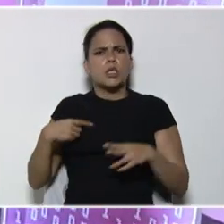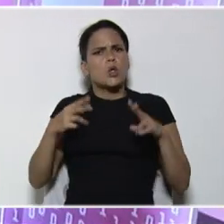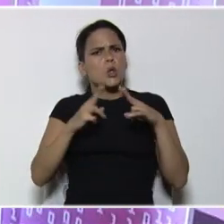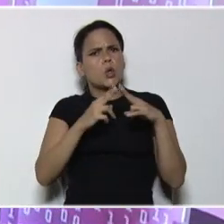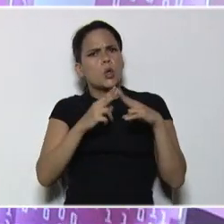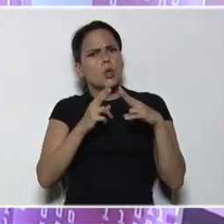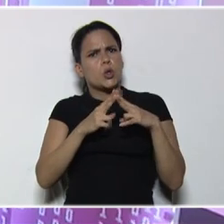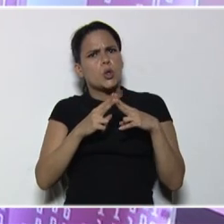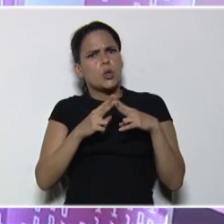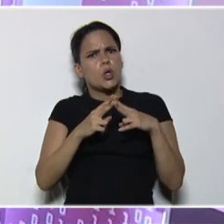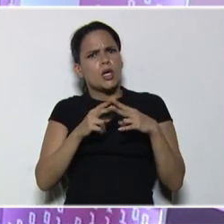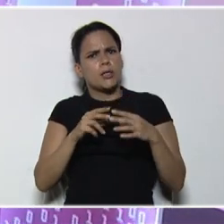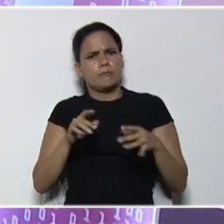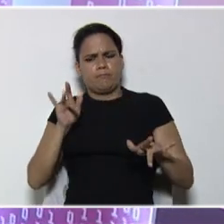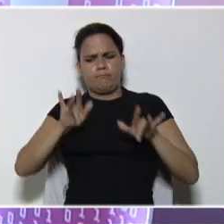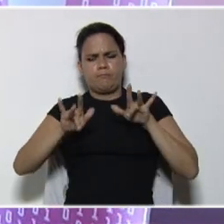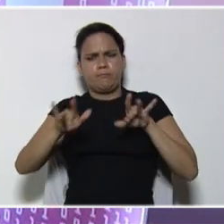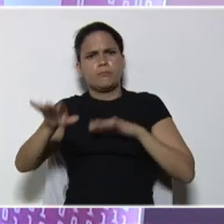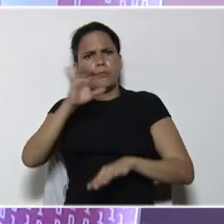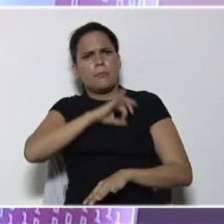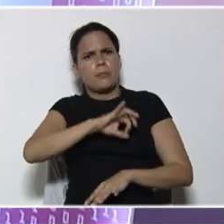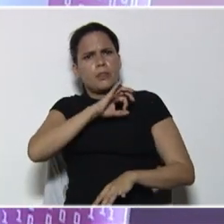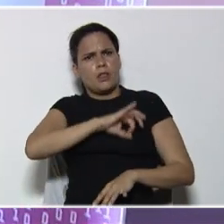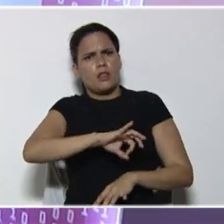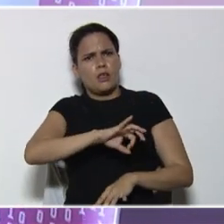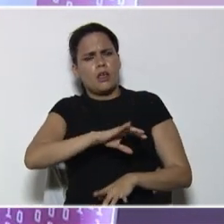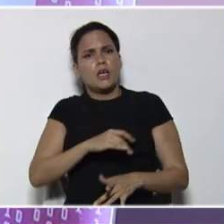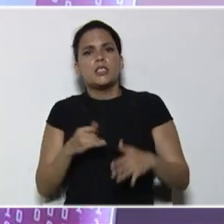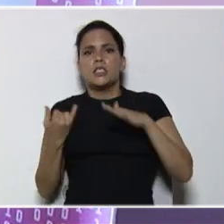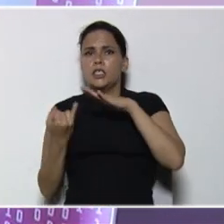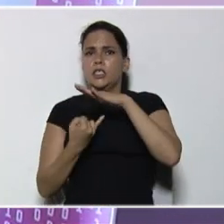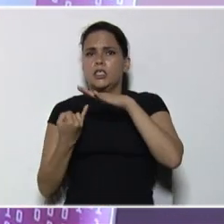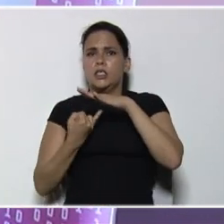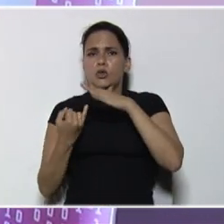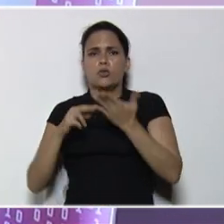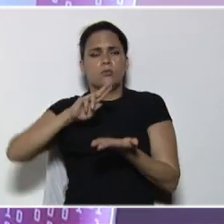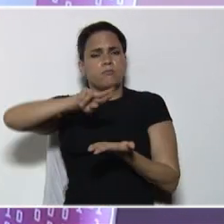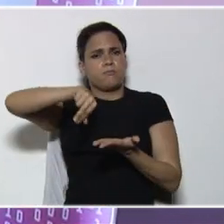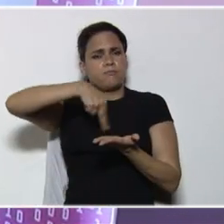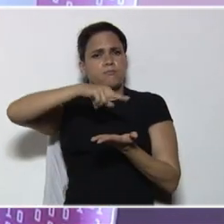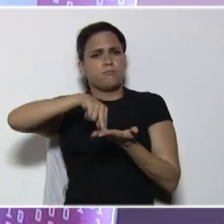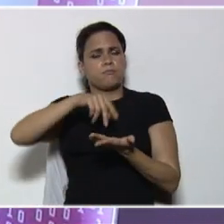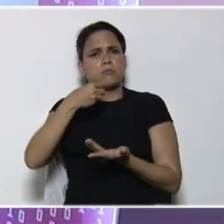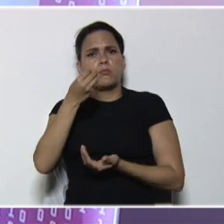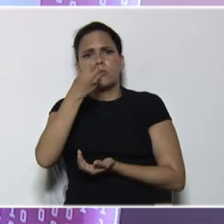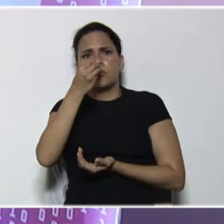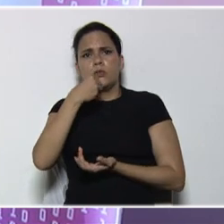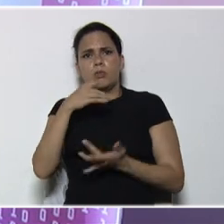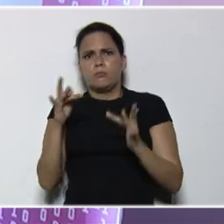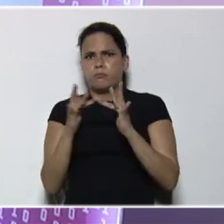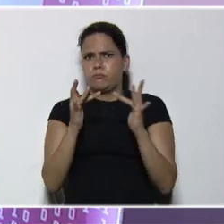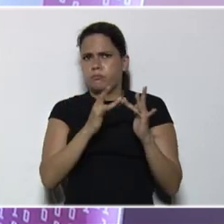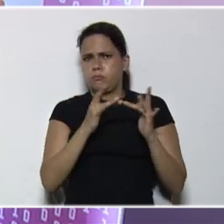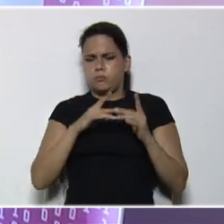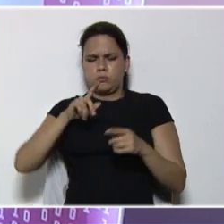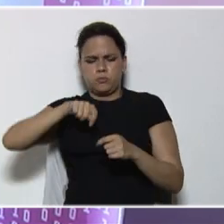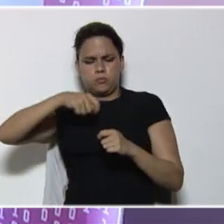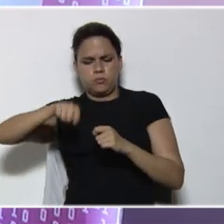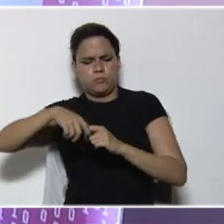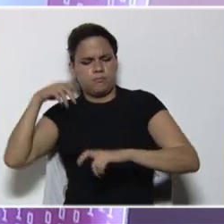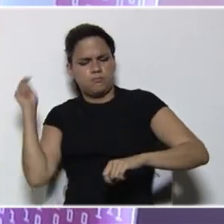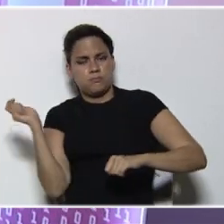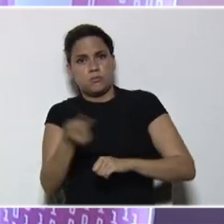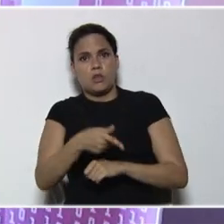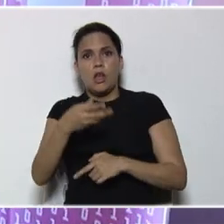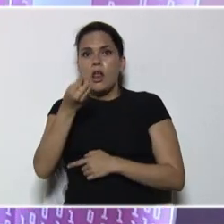del Instituto Nacional de Nutrición INN para que se conecten con ese trompo de los alimentos y busquemos la mejor